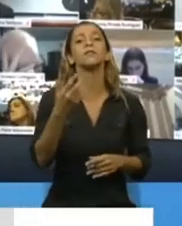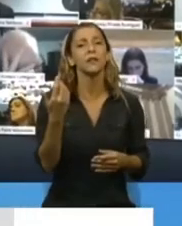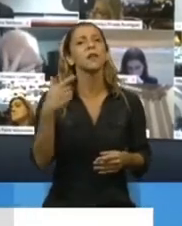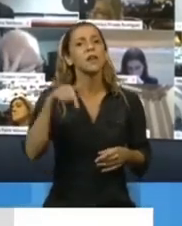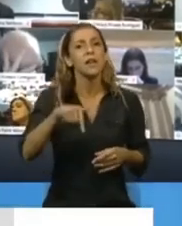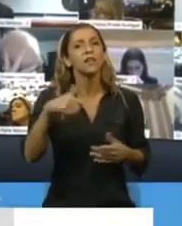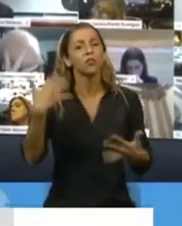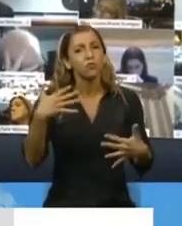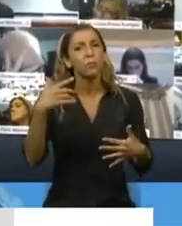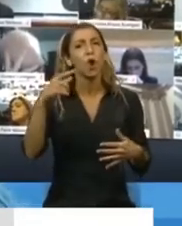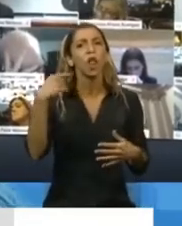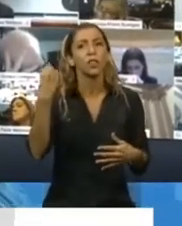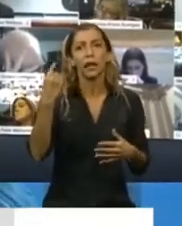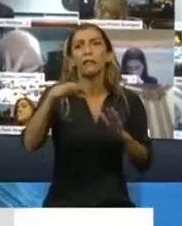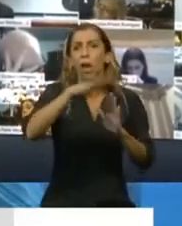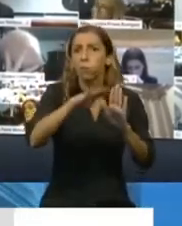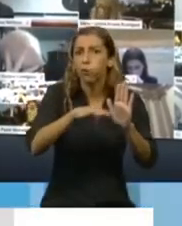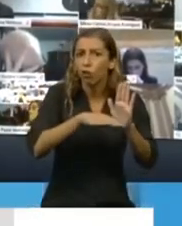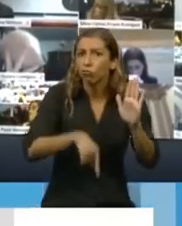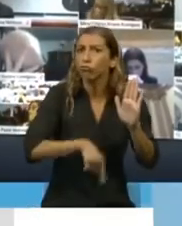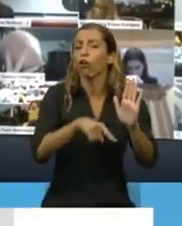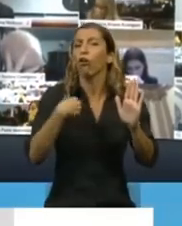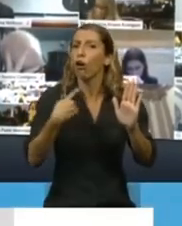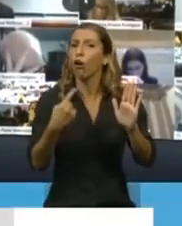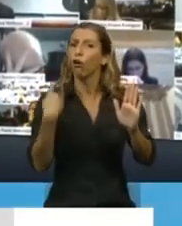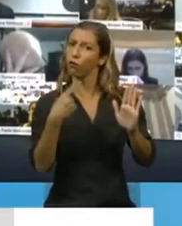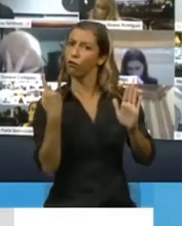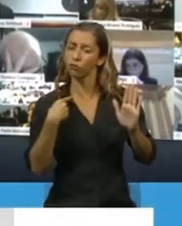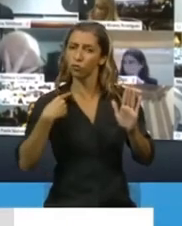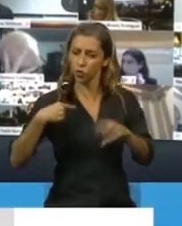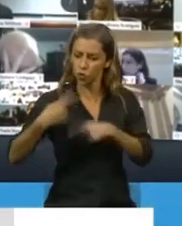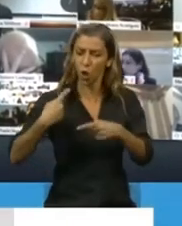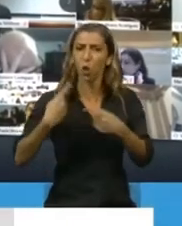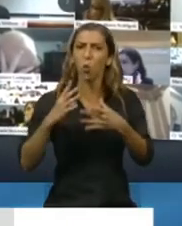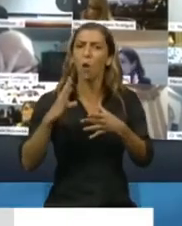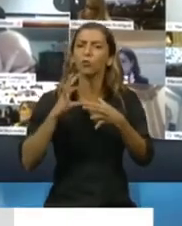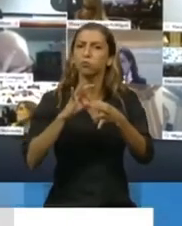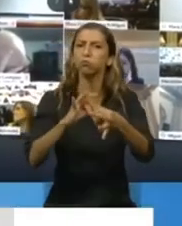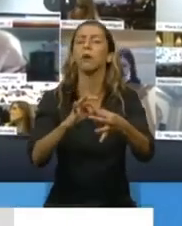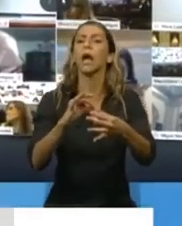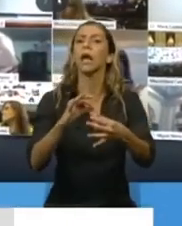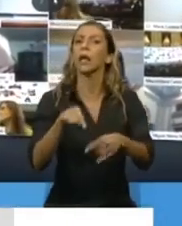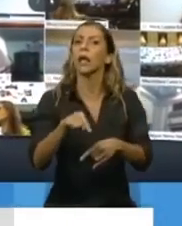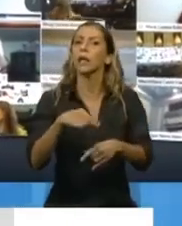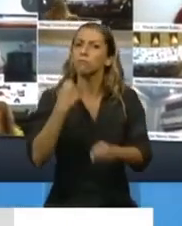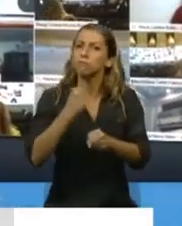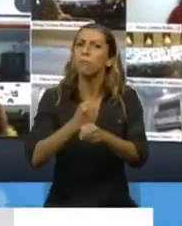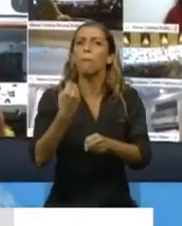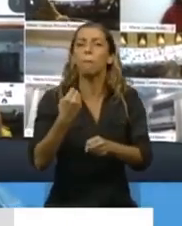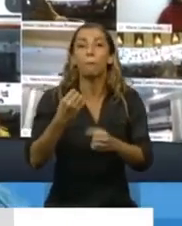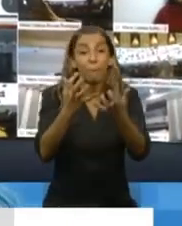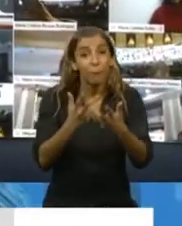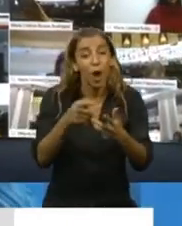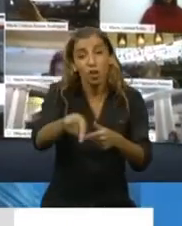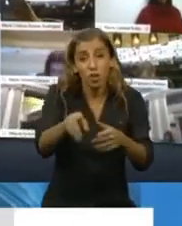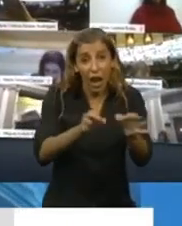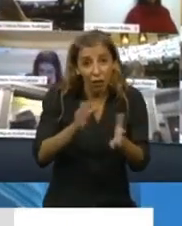protocolo, también valga la redundancia de las menciones anteriores, para llegar a un proyecto de ley que seguramente será perfectible, pero que es mucho más